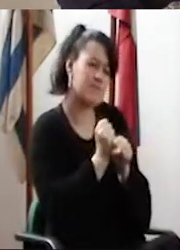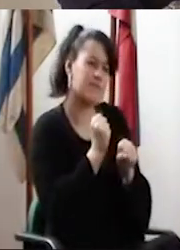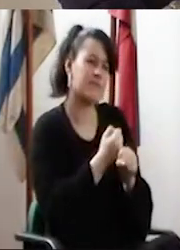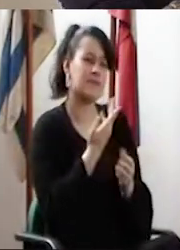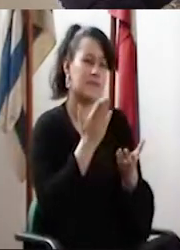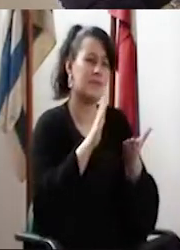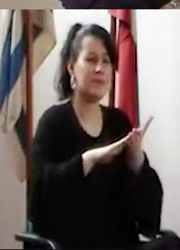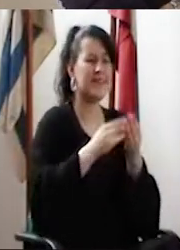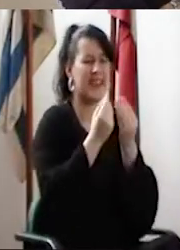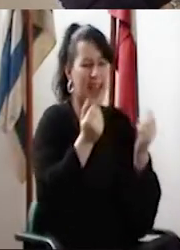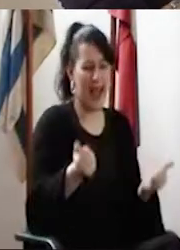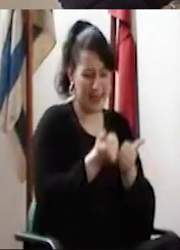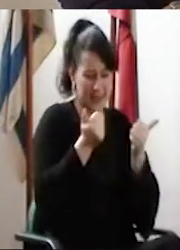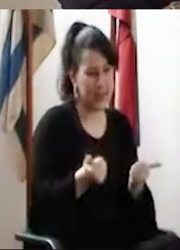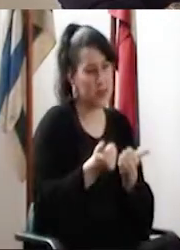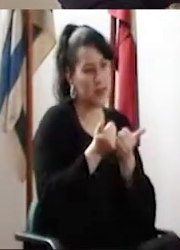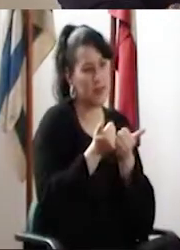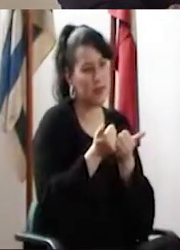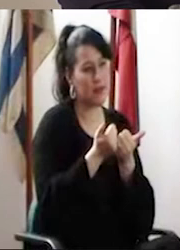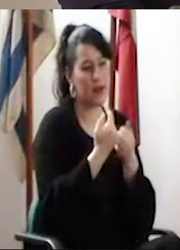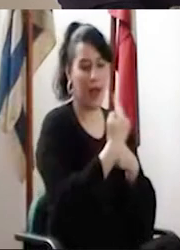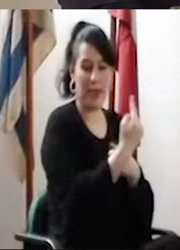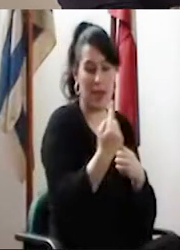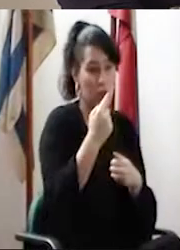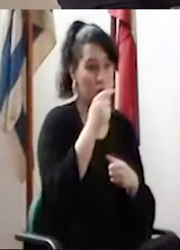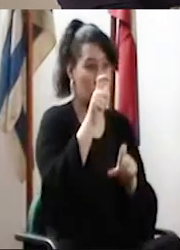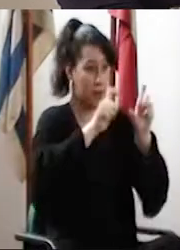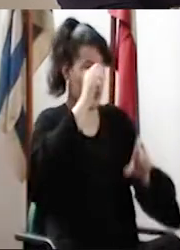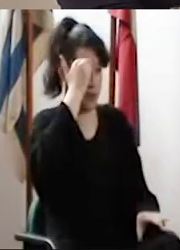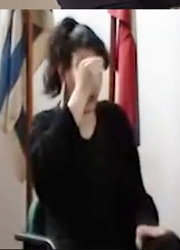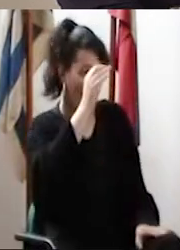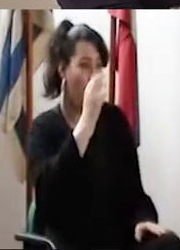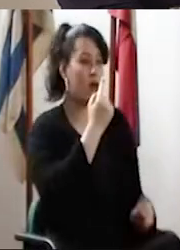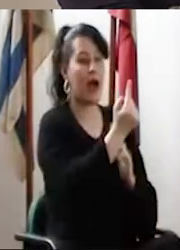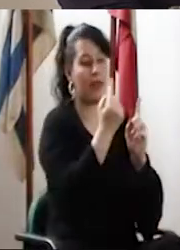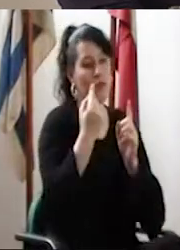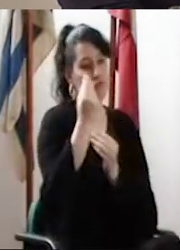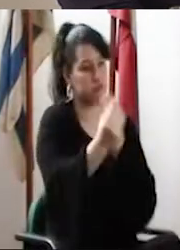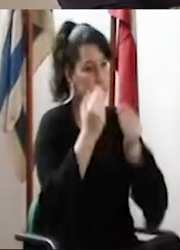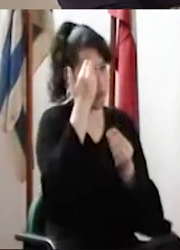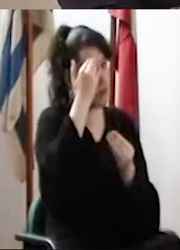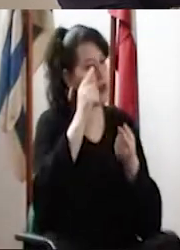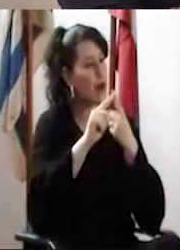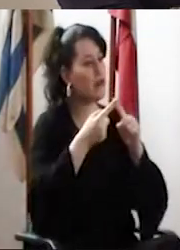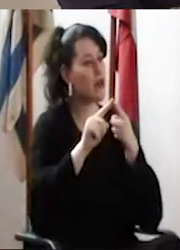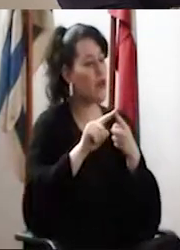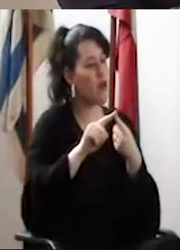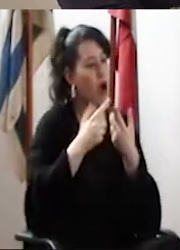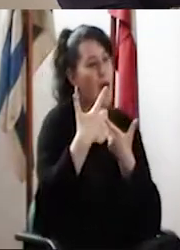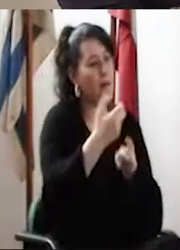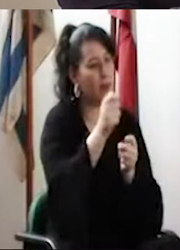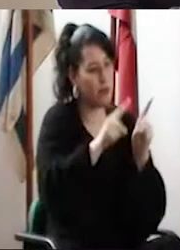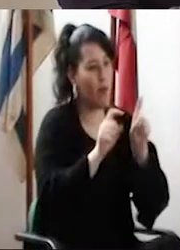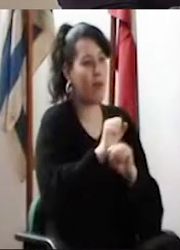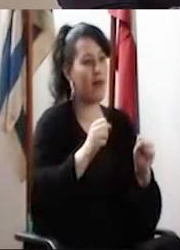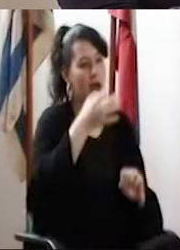trabajar sobre qué hacer a partir de que cada docente, o cada cargo docente vinculado a las unidades de